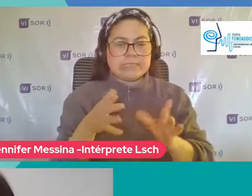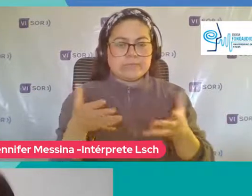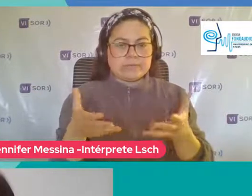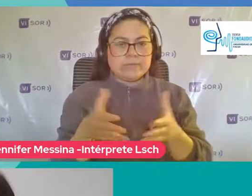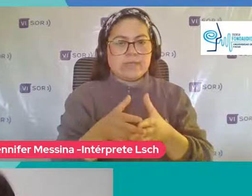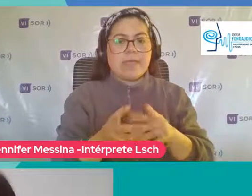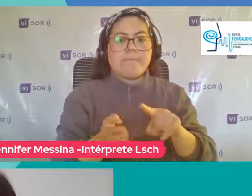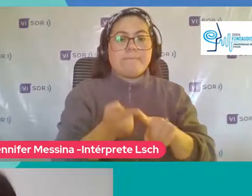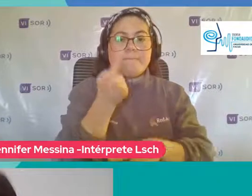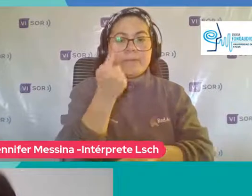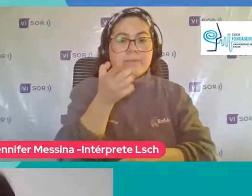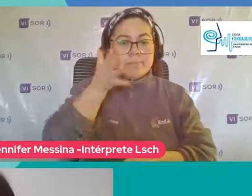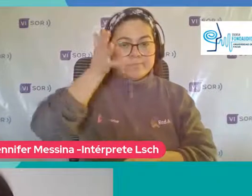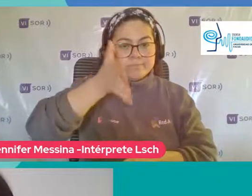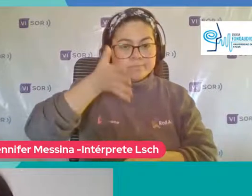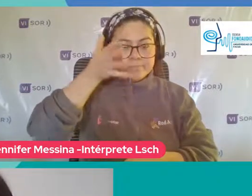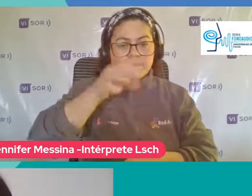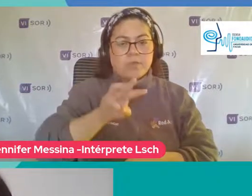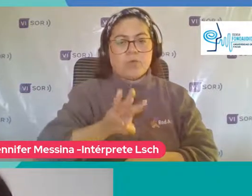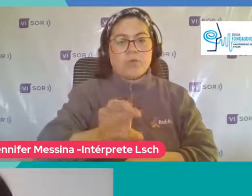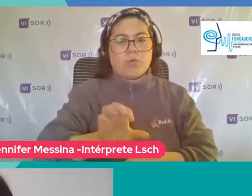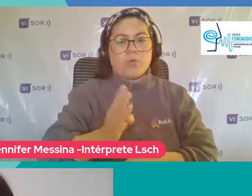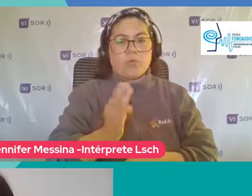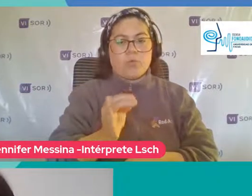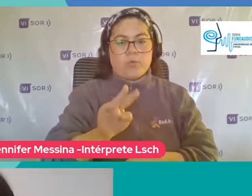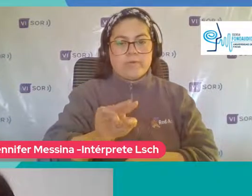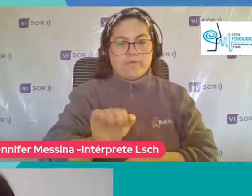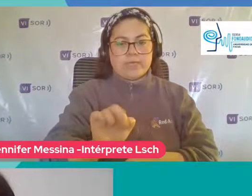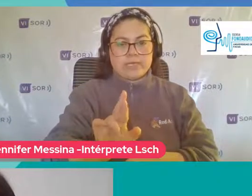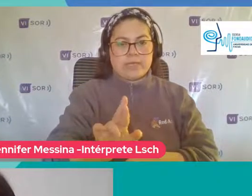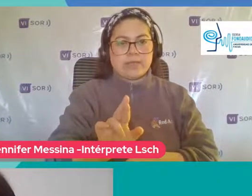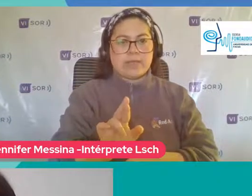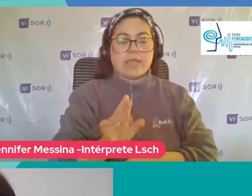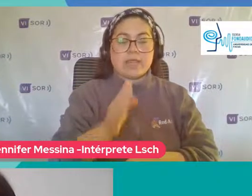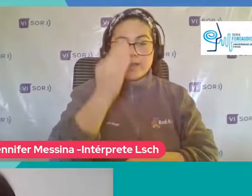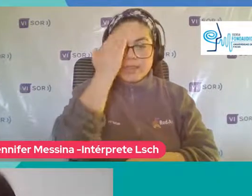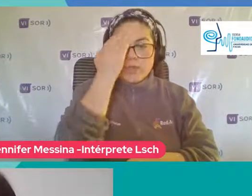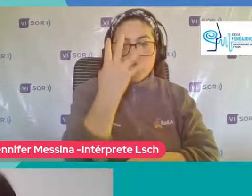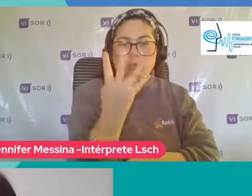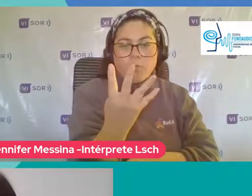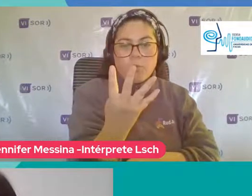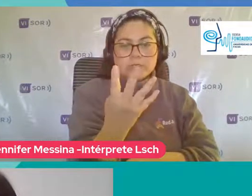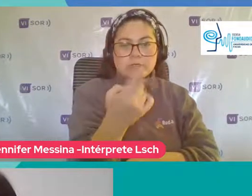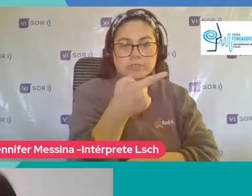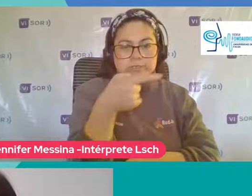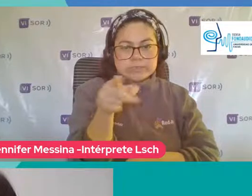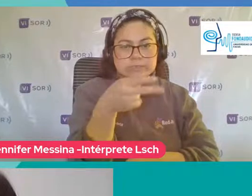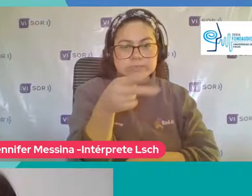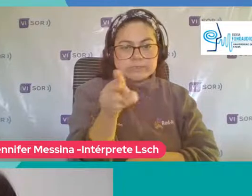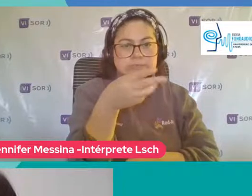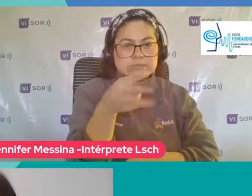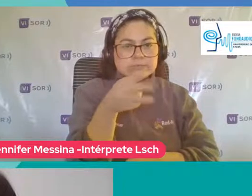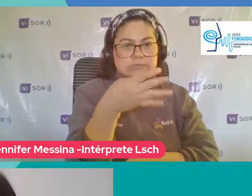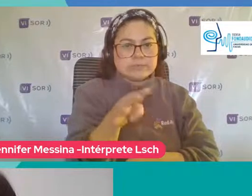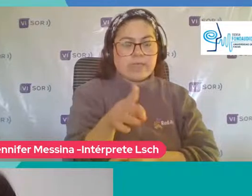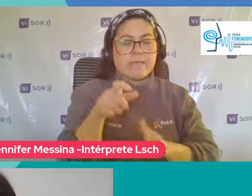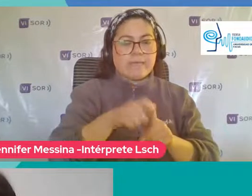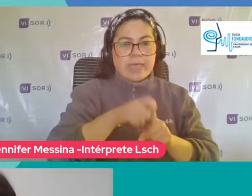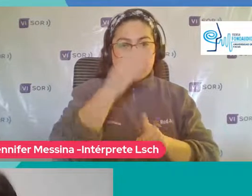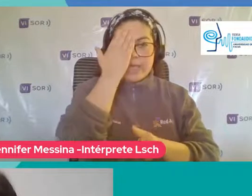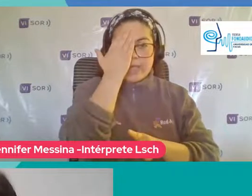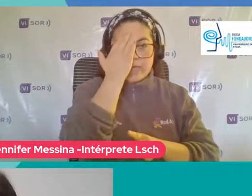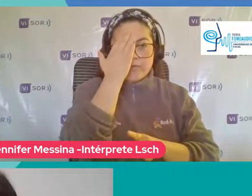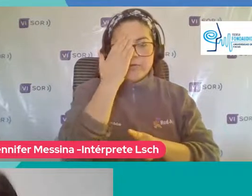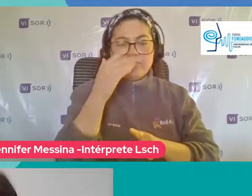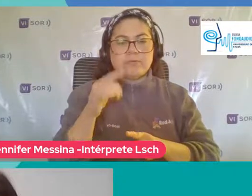primer webinar Recordemos Es un ciclo De cuatro seminarios Que debemos estar desarrollando Durante el mes de agosto Y este en particular A través